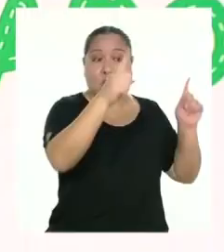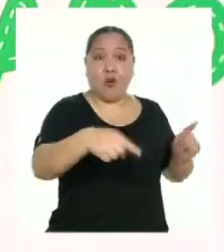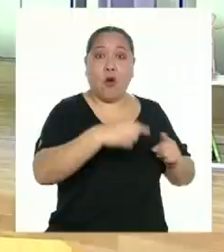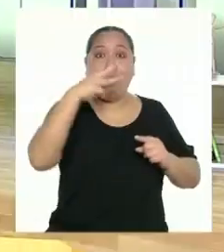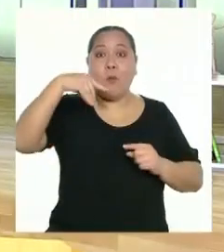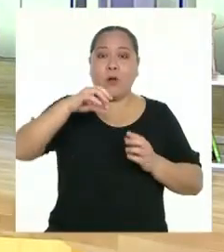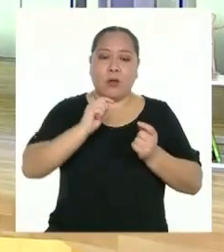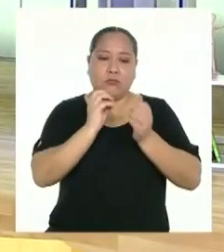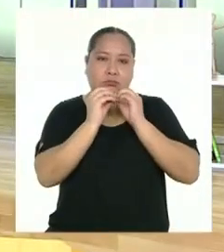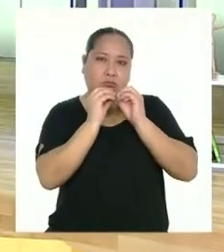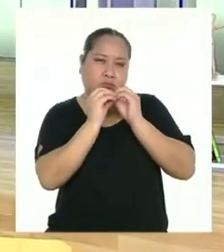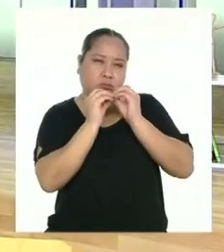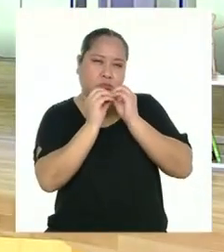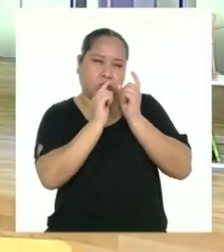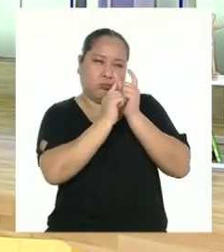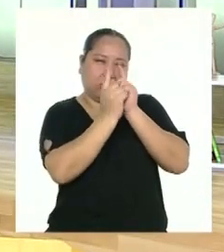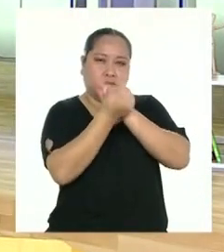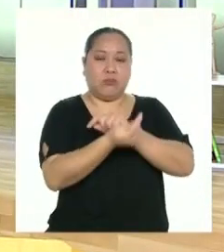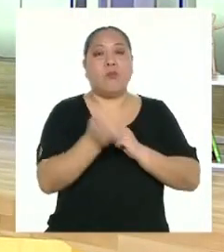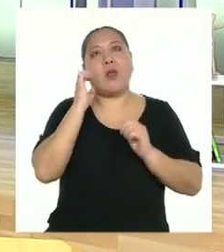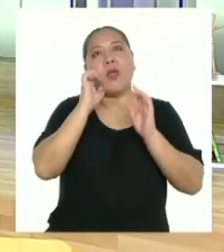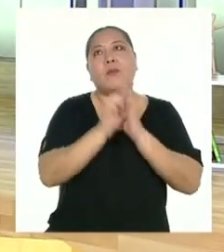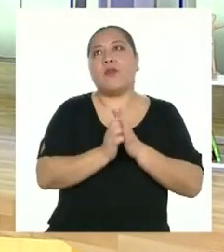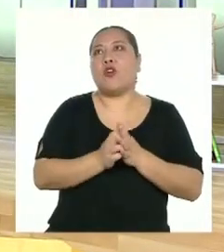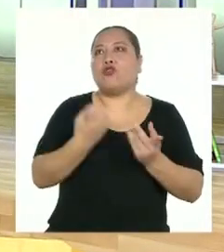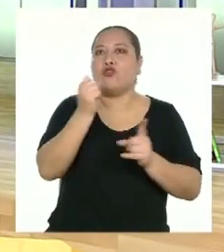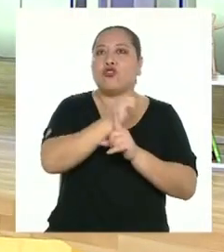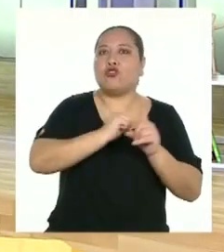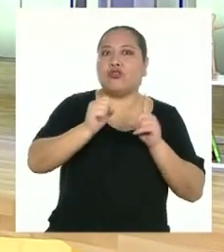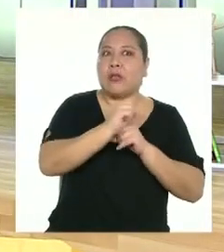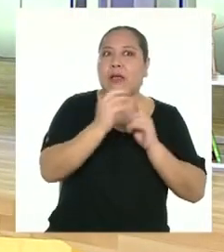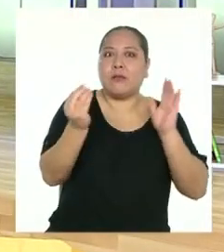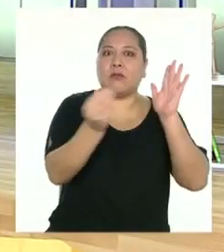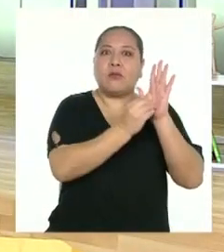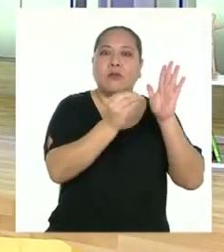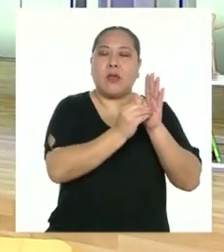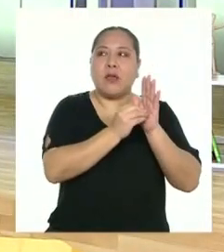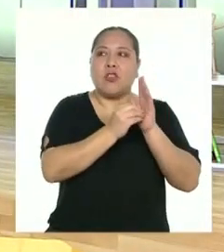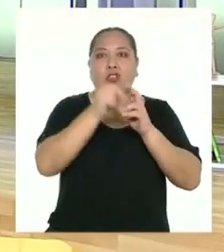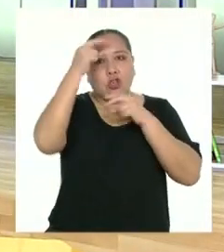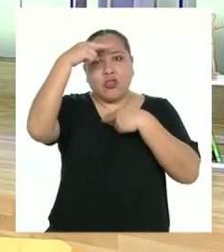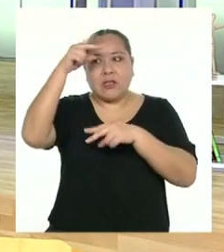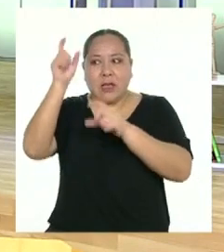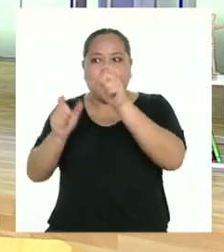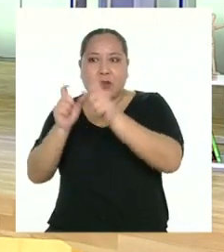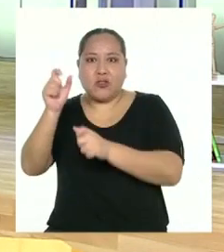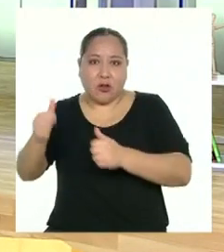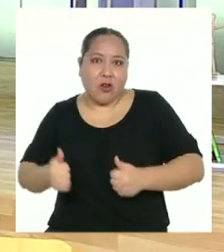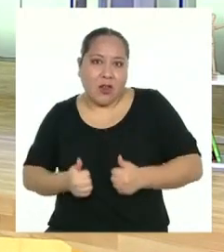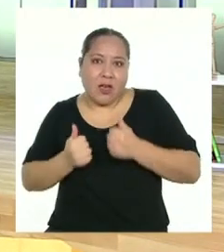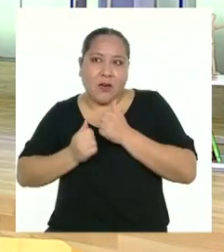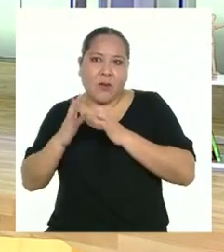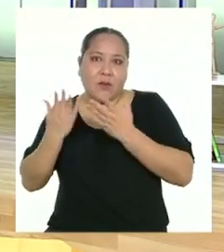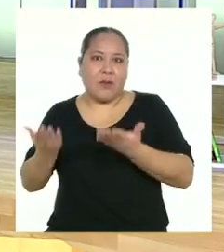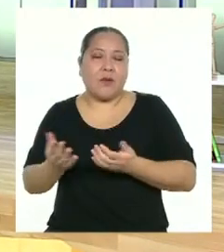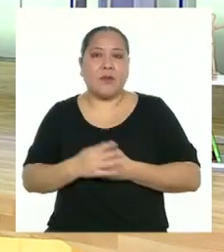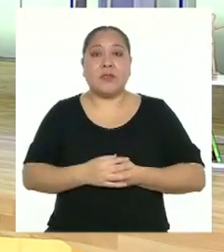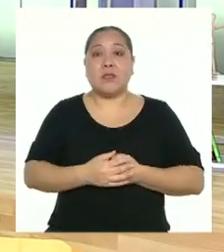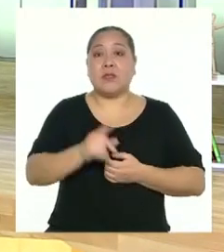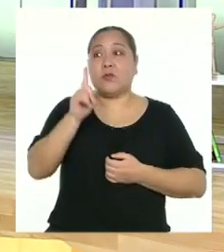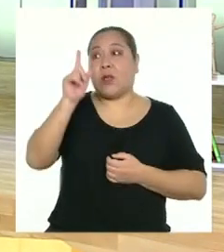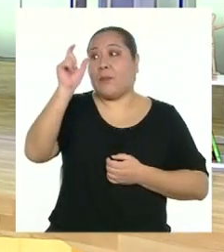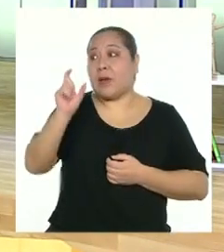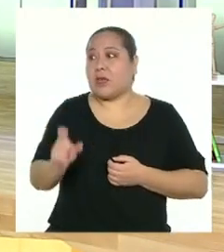contexto. Por ejemplo, las secciones sociales deberá tener noticias sobre las personas con las que vivimos. Si alguien ha iniciado algún